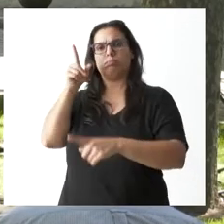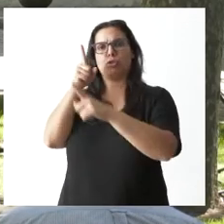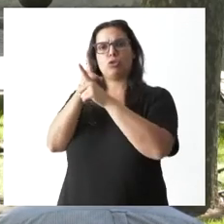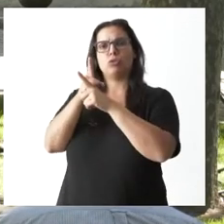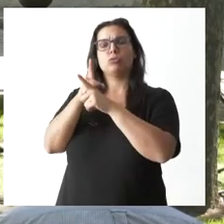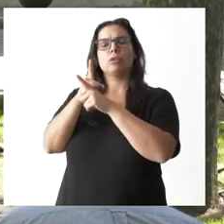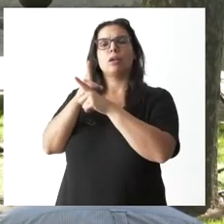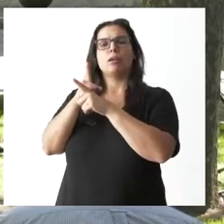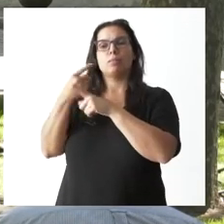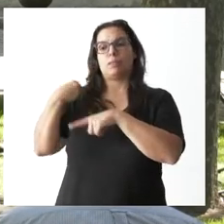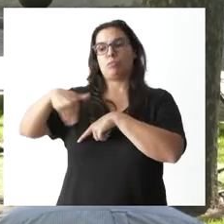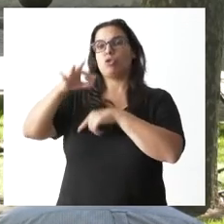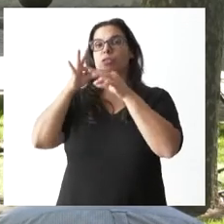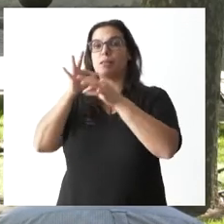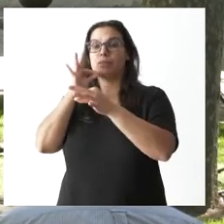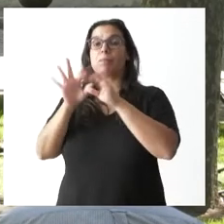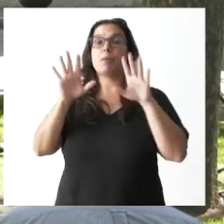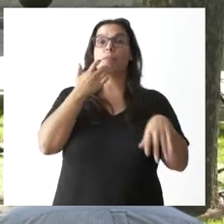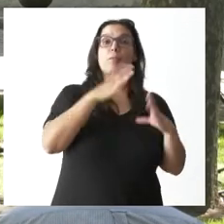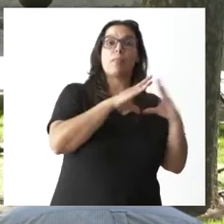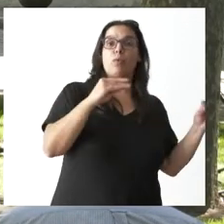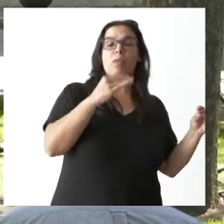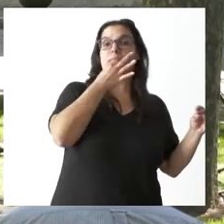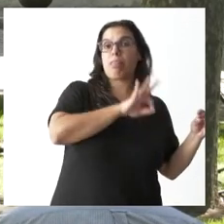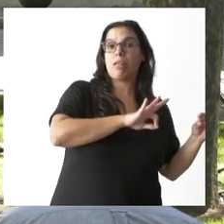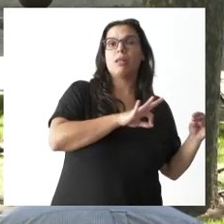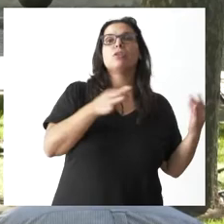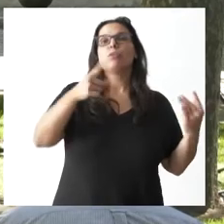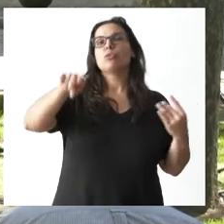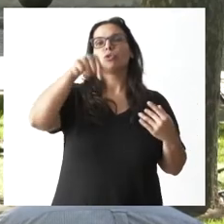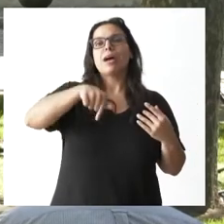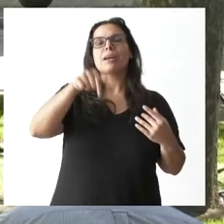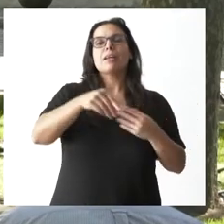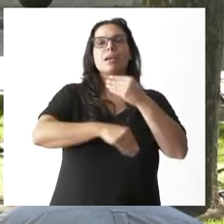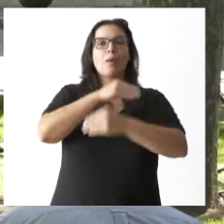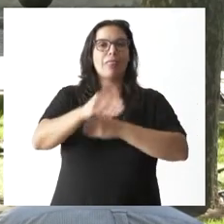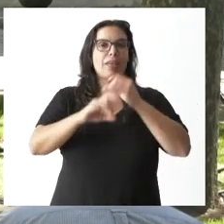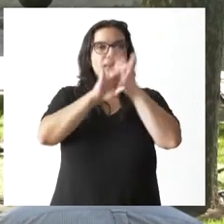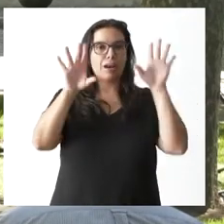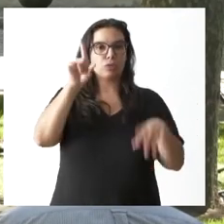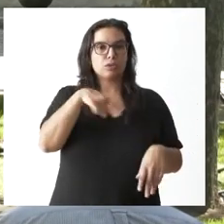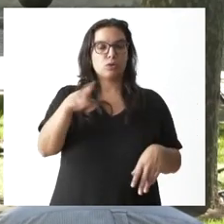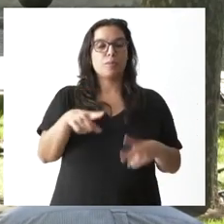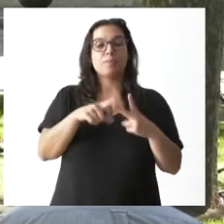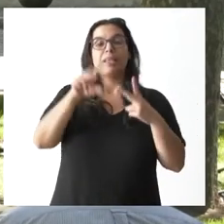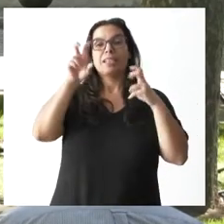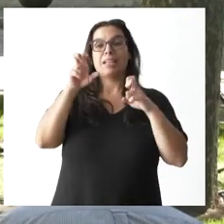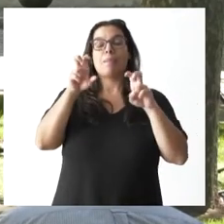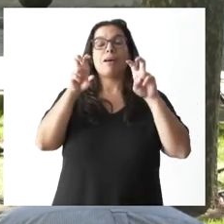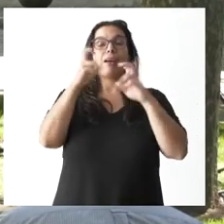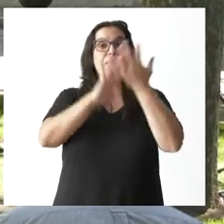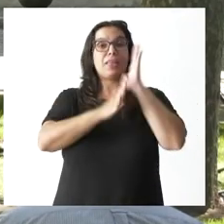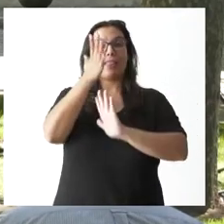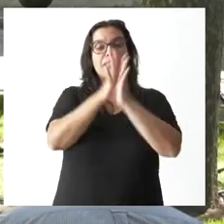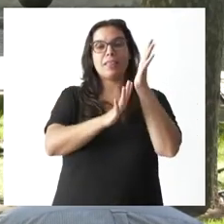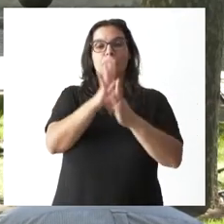Andalucía ha renunciado a presentarlo. No sé si nos puede aclarar ya qué se va a hacer. Y, en materia de incendios, me gustaría que concretara en qué